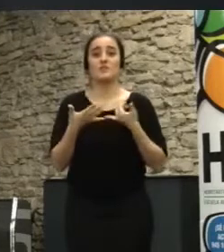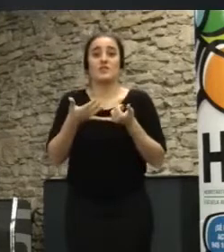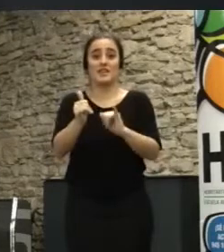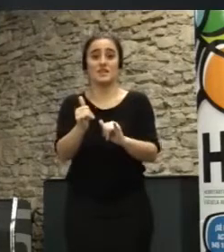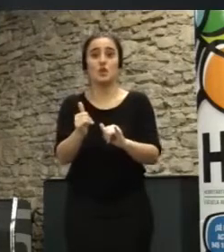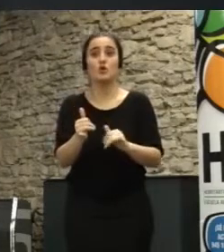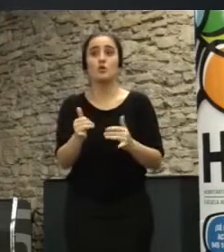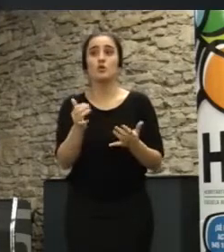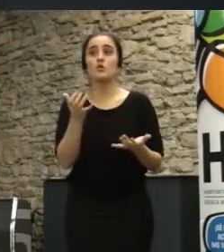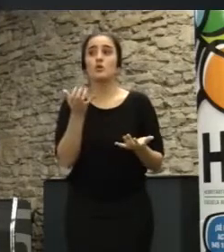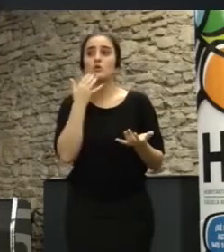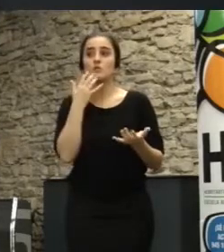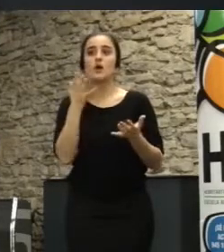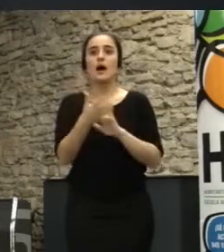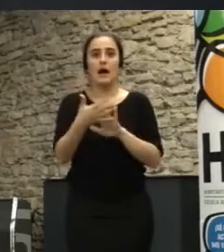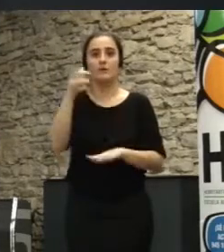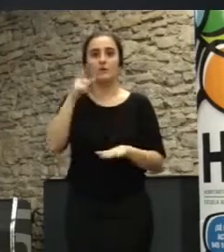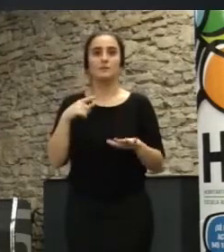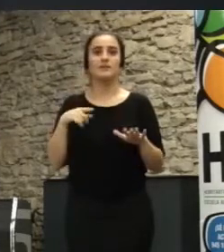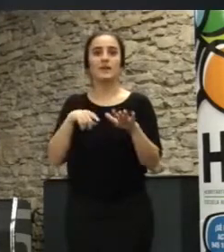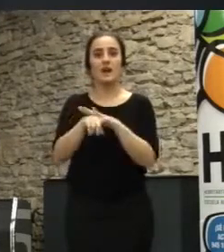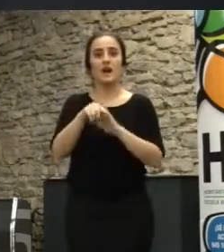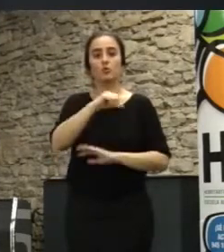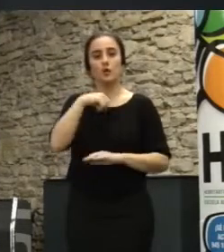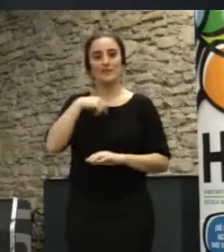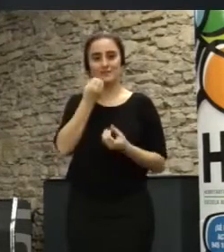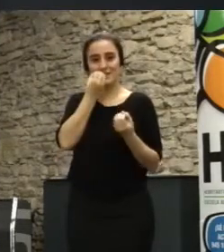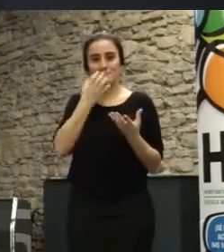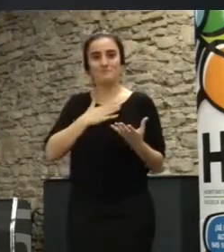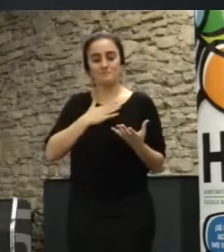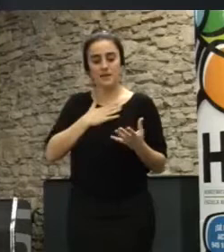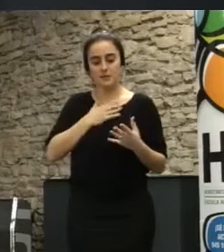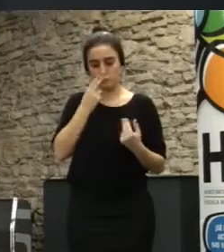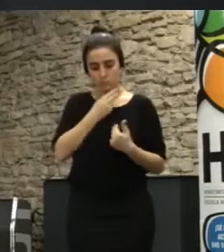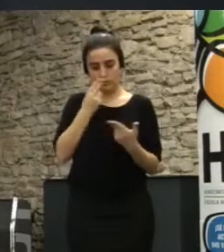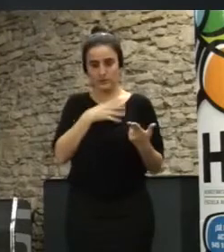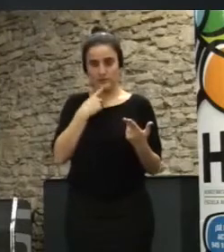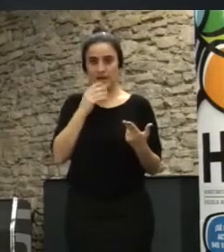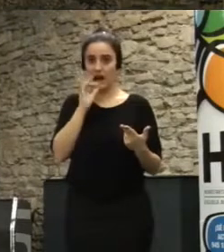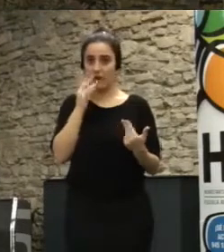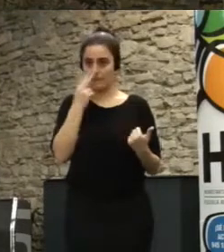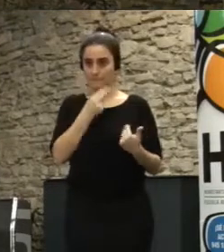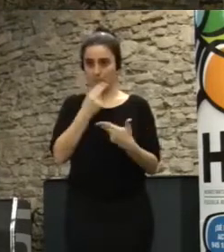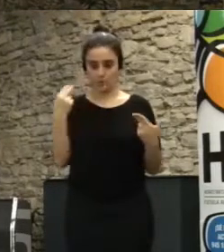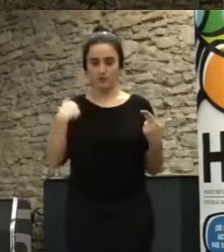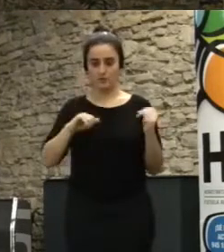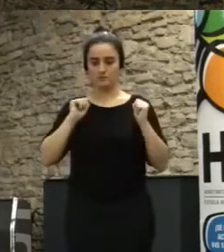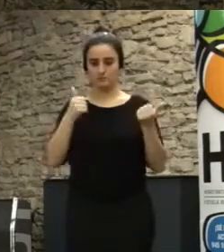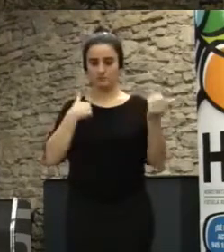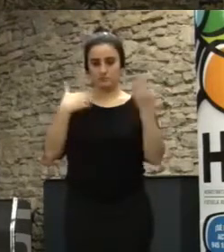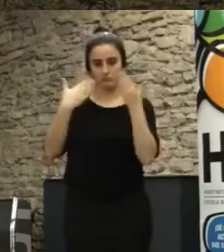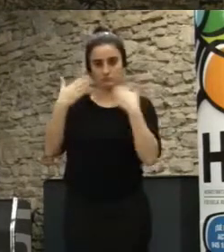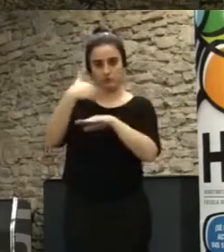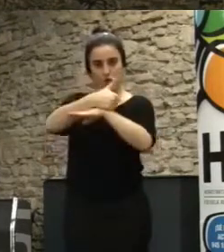de autogestión de bienes públicos un poco como lo público está empezando en el hogar con la ciudadanía y están